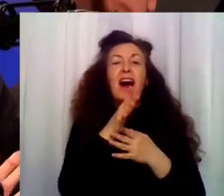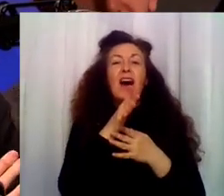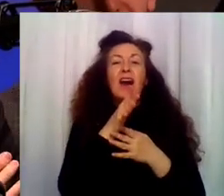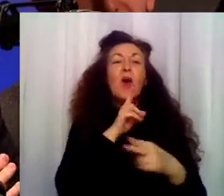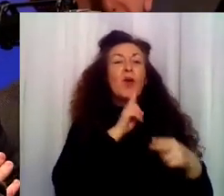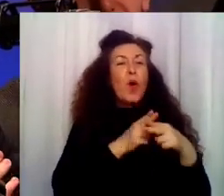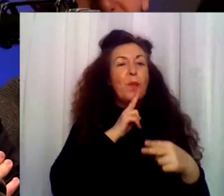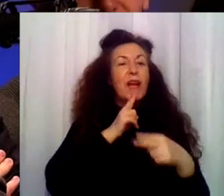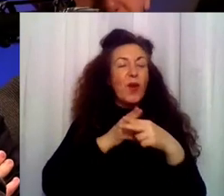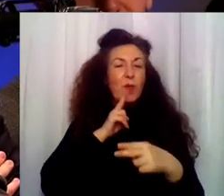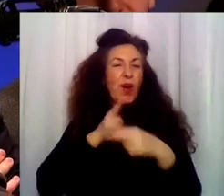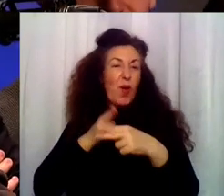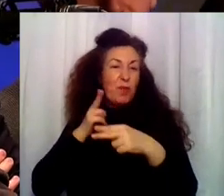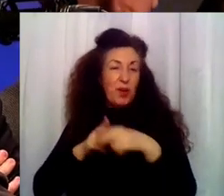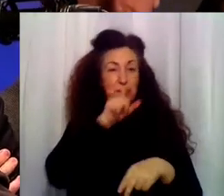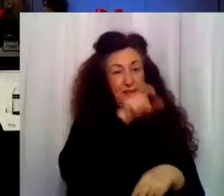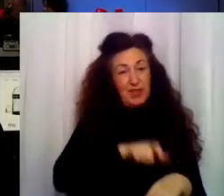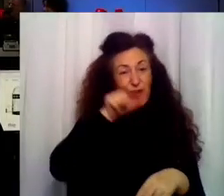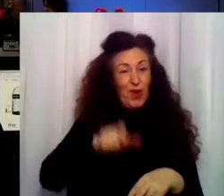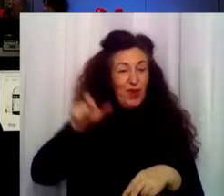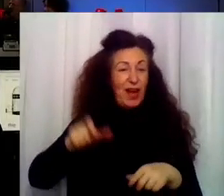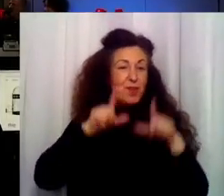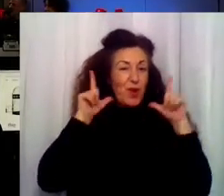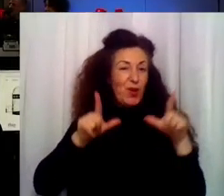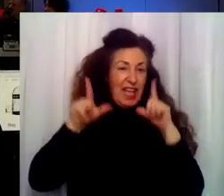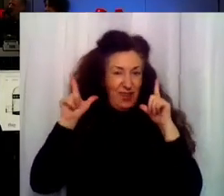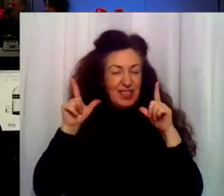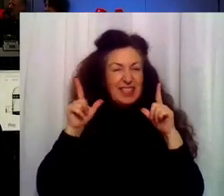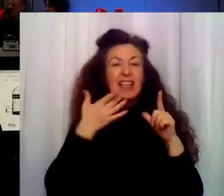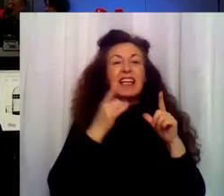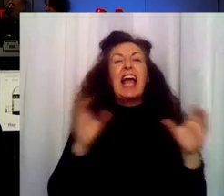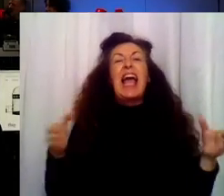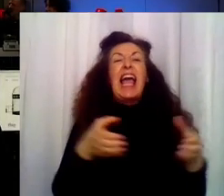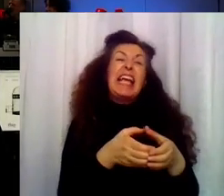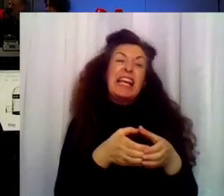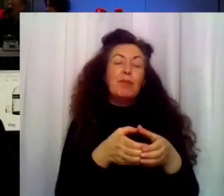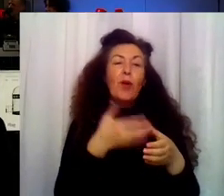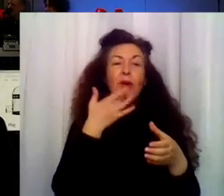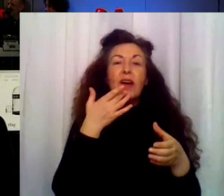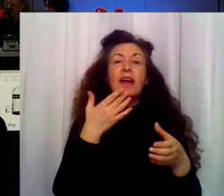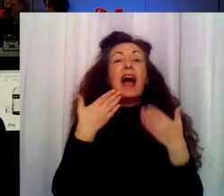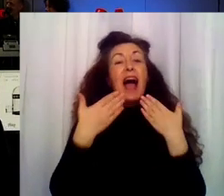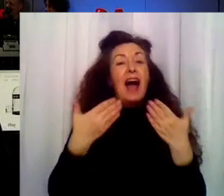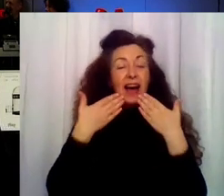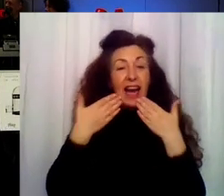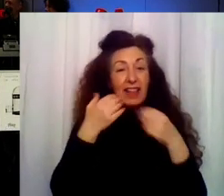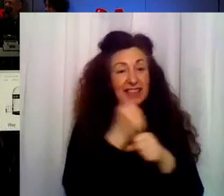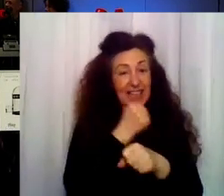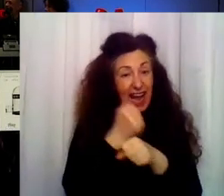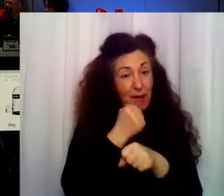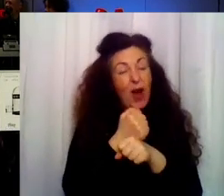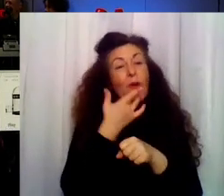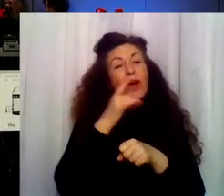todos los que han hecho realidad esta historia a través de la radio. El equipo de ficción sonora quiere en primer lugar agradecer su trabajo al